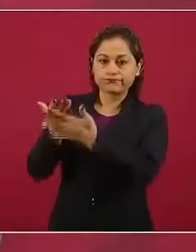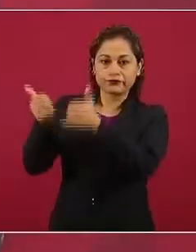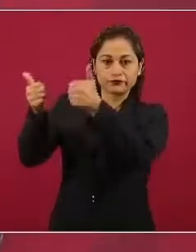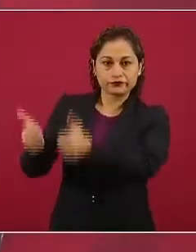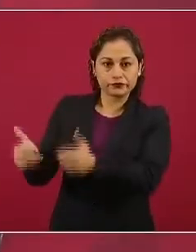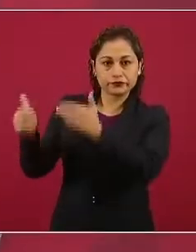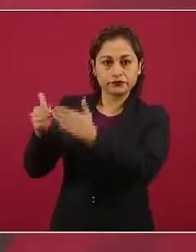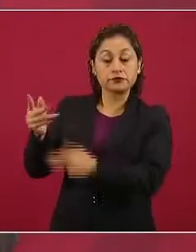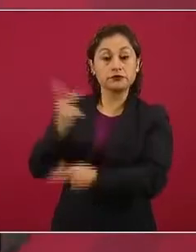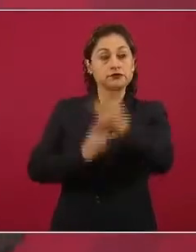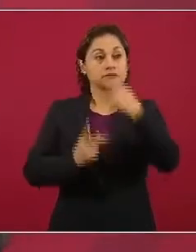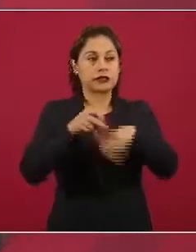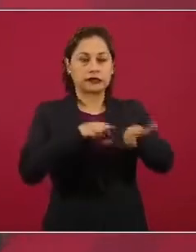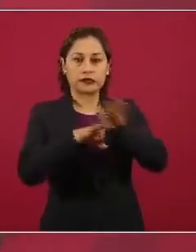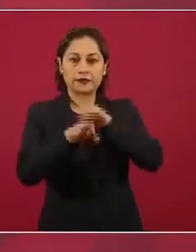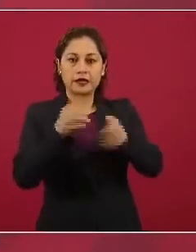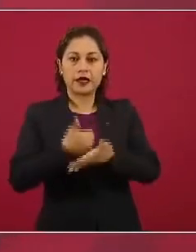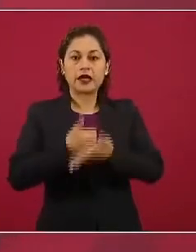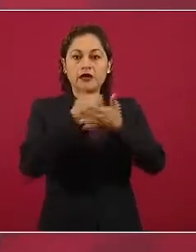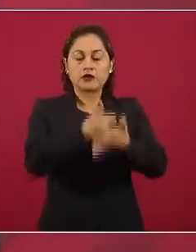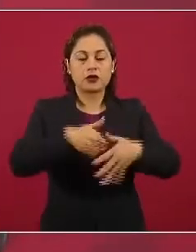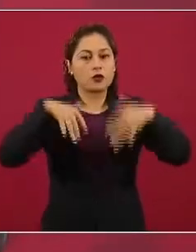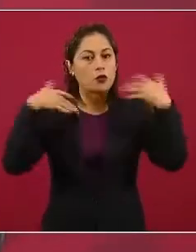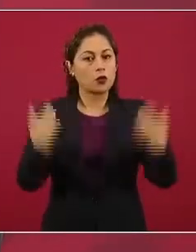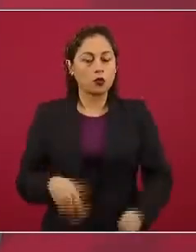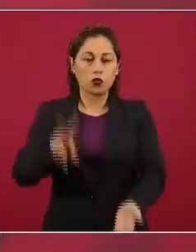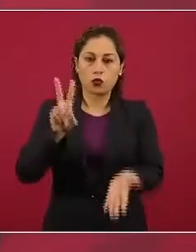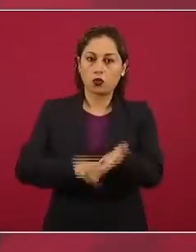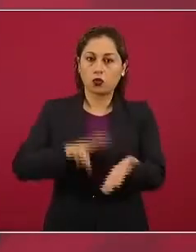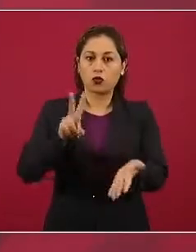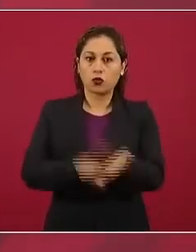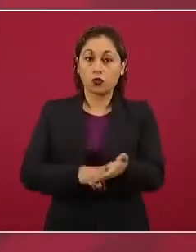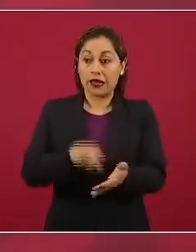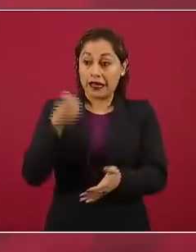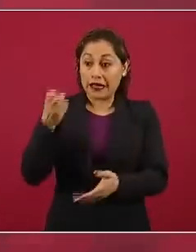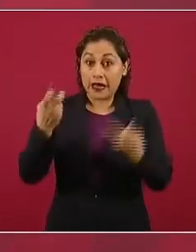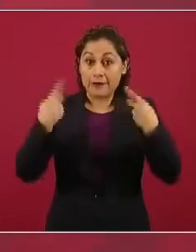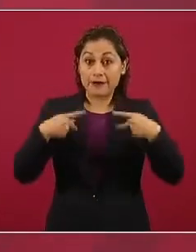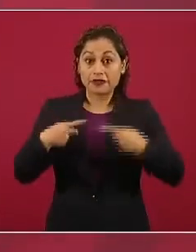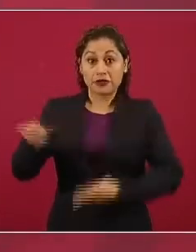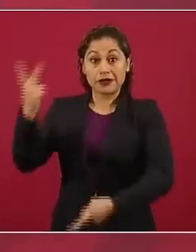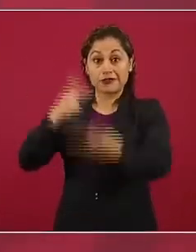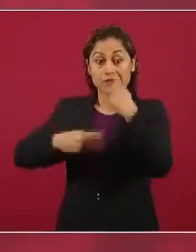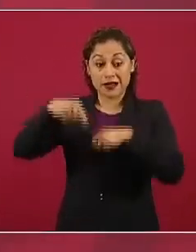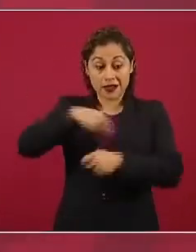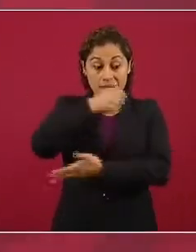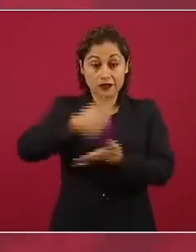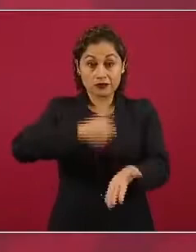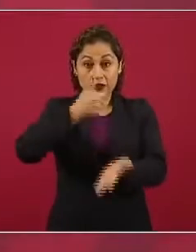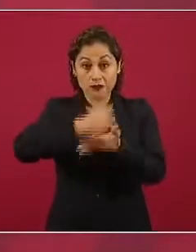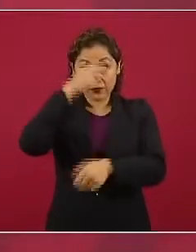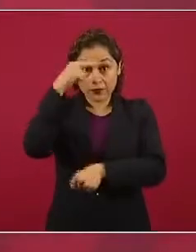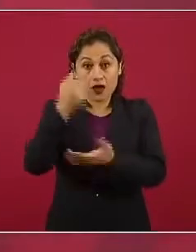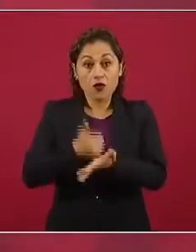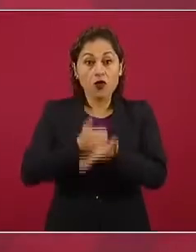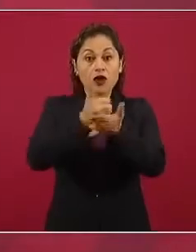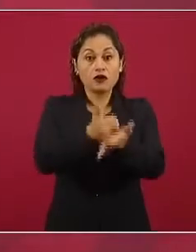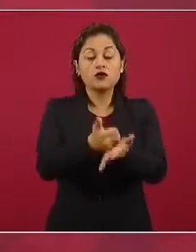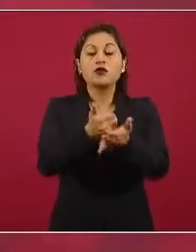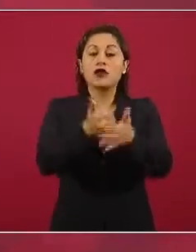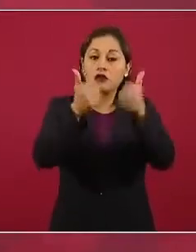Esta primera etapa es por lo menos de un mes, esta gente va a estar por lo menos un mes aquí en la ciudad, si es